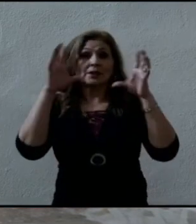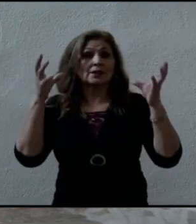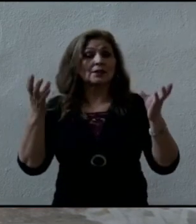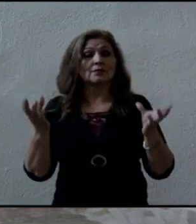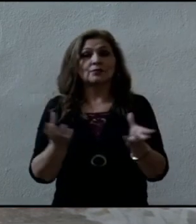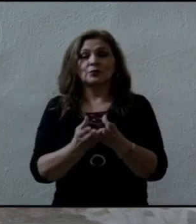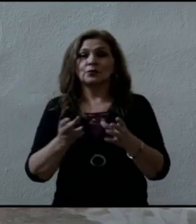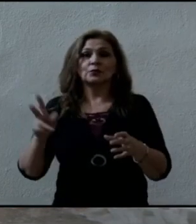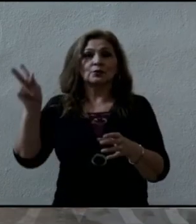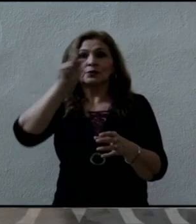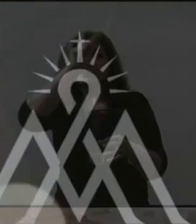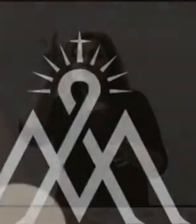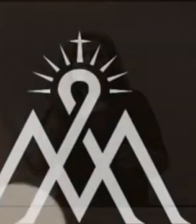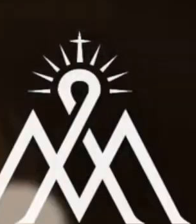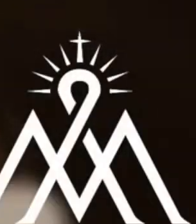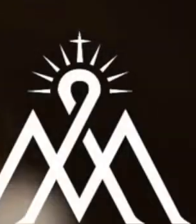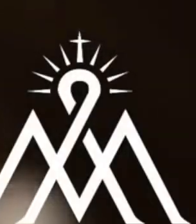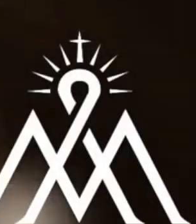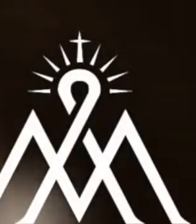también en nuestro país.